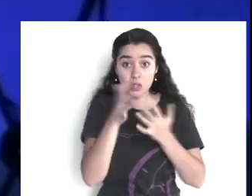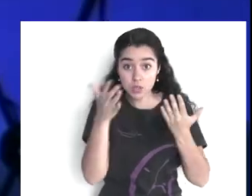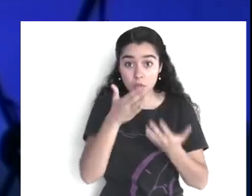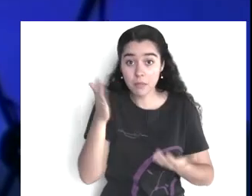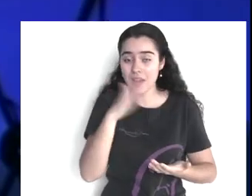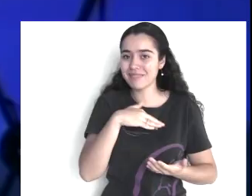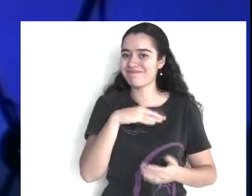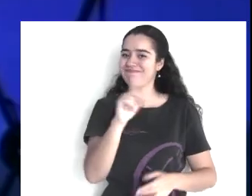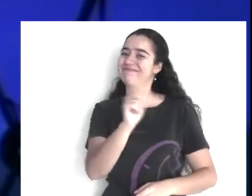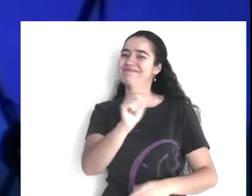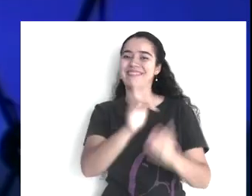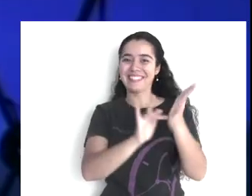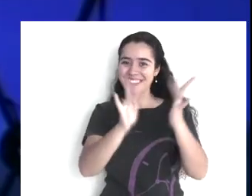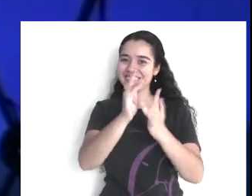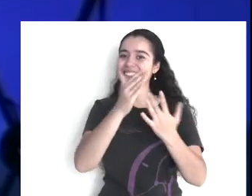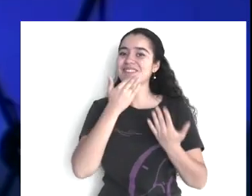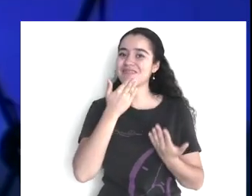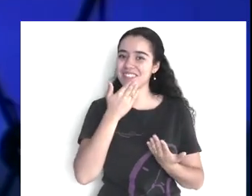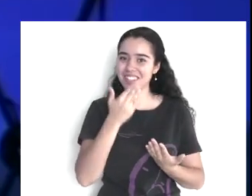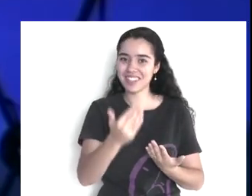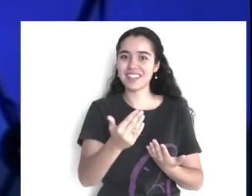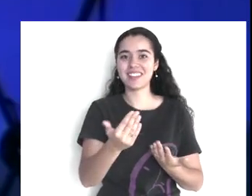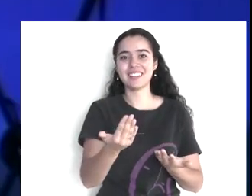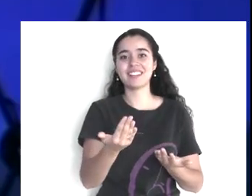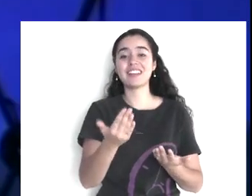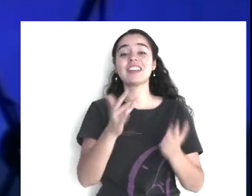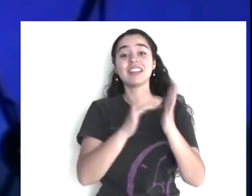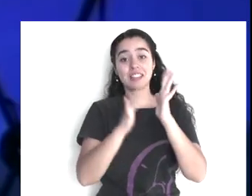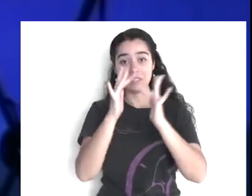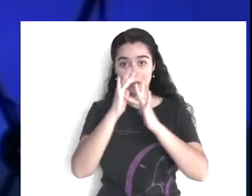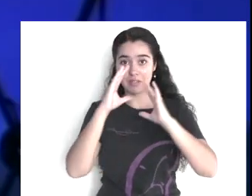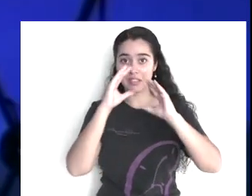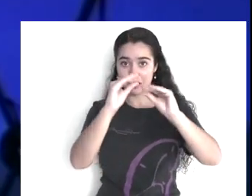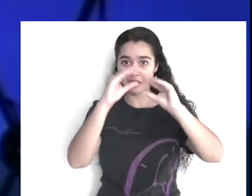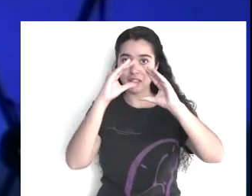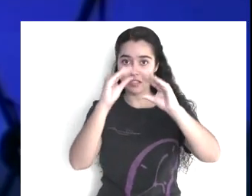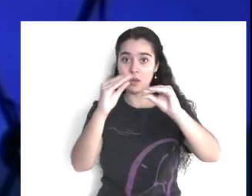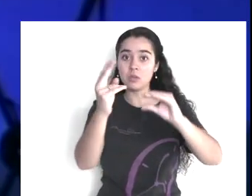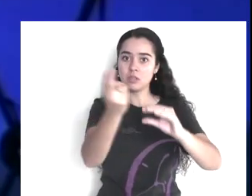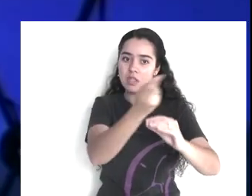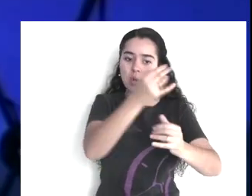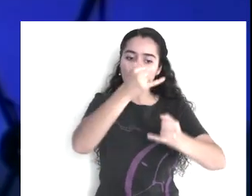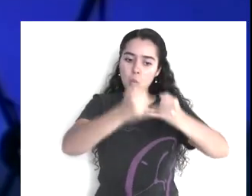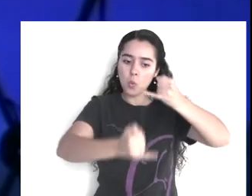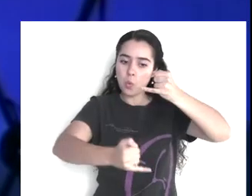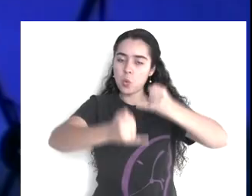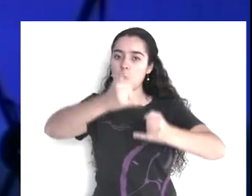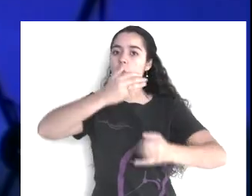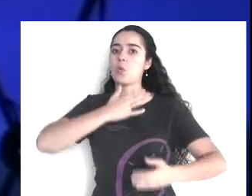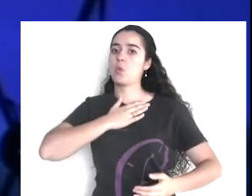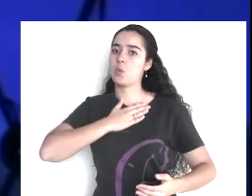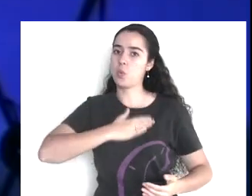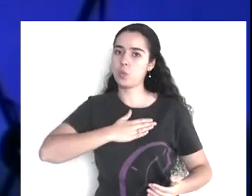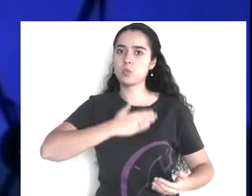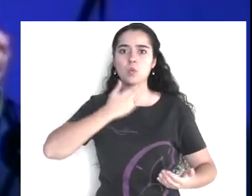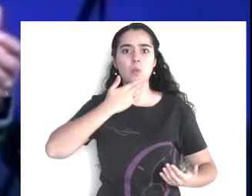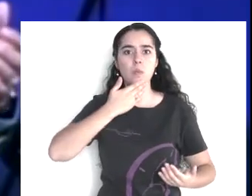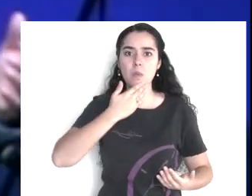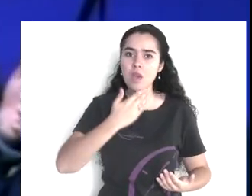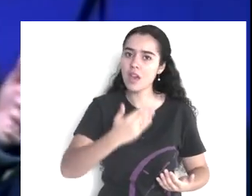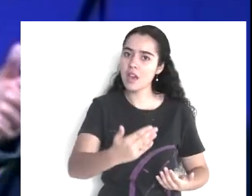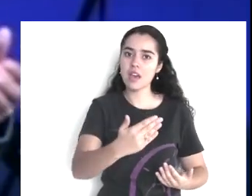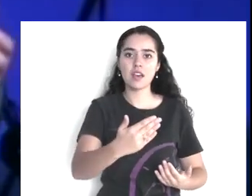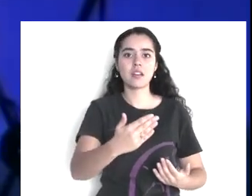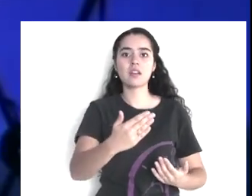con justo juicio. Y aquí les enseñó a que juzgaran según el orden de importancia en la